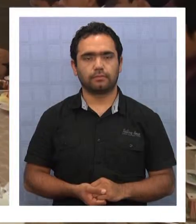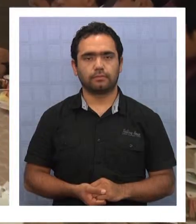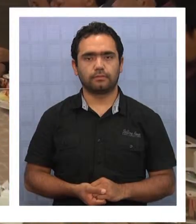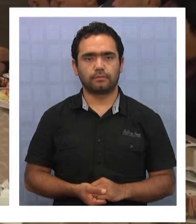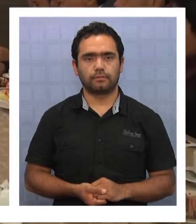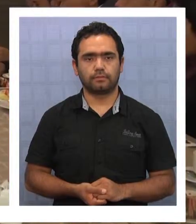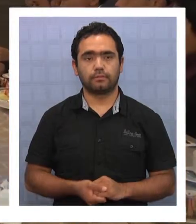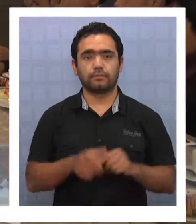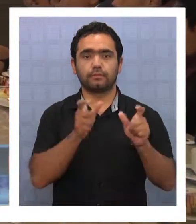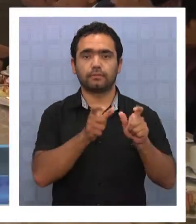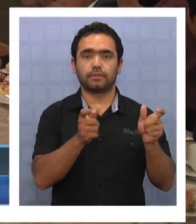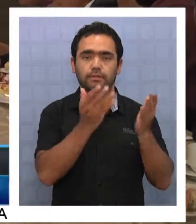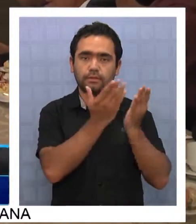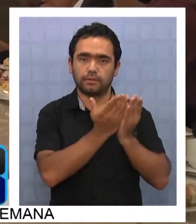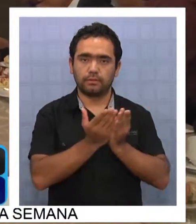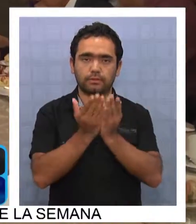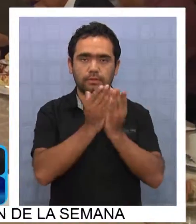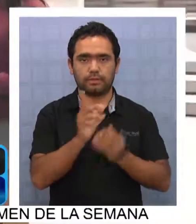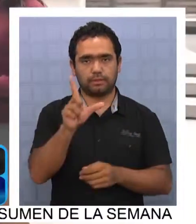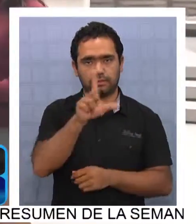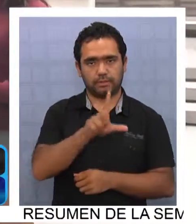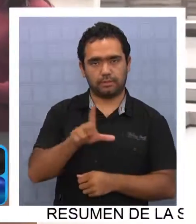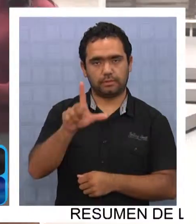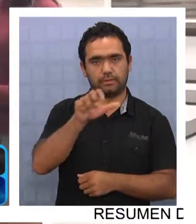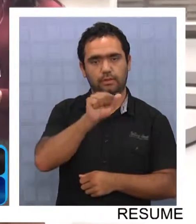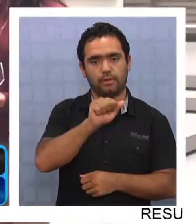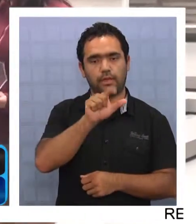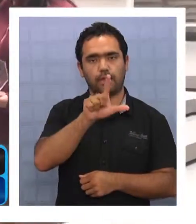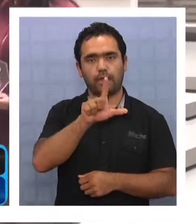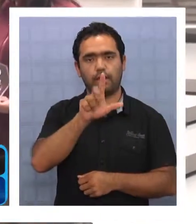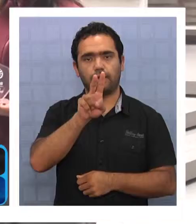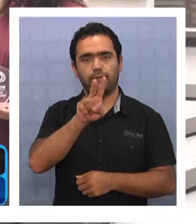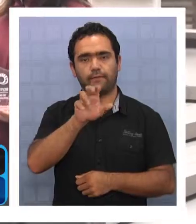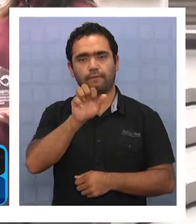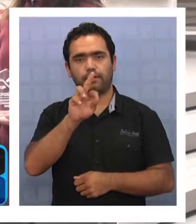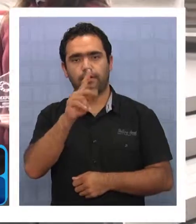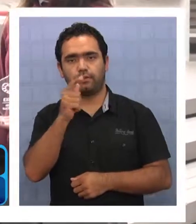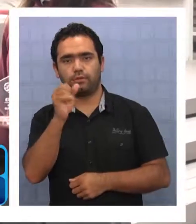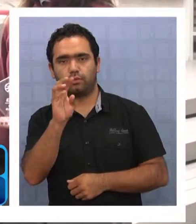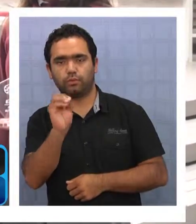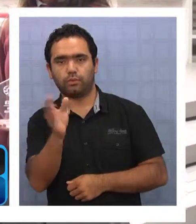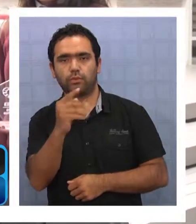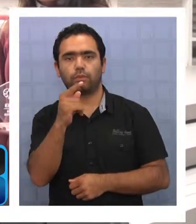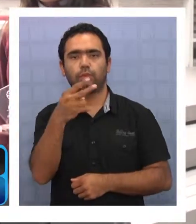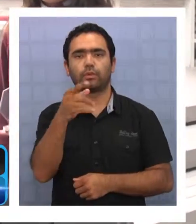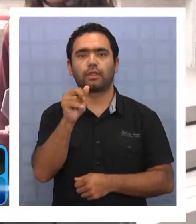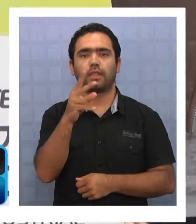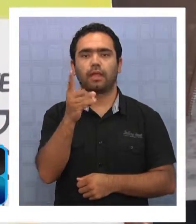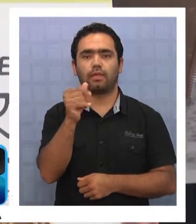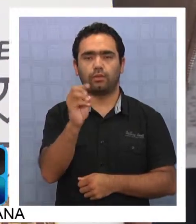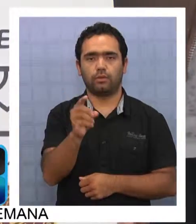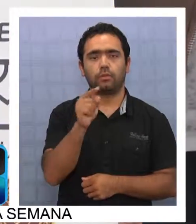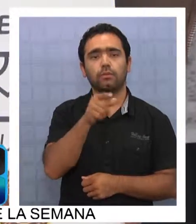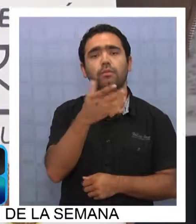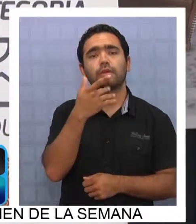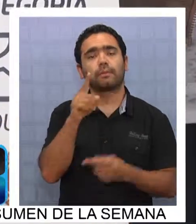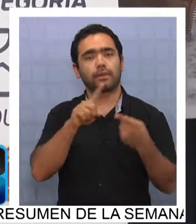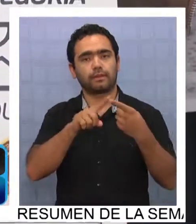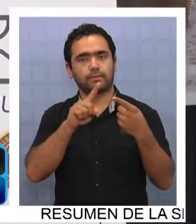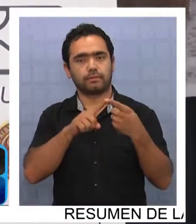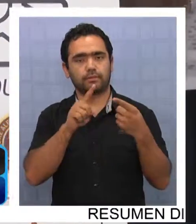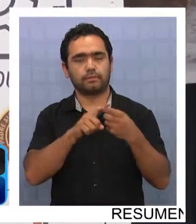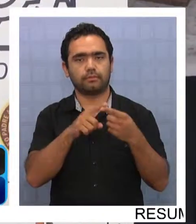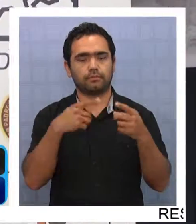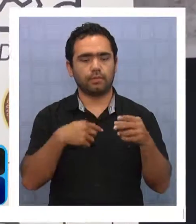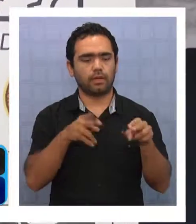Los alumnos del Liceo Alberto Hurtado Cruchaga fueron homenajeados por la minera Tec Quebrada Blanca por su participación en el diseño